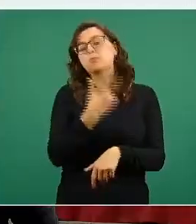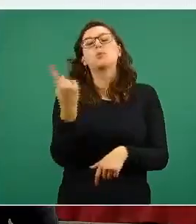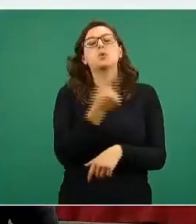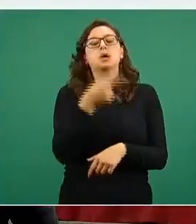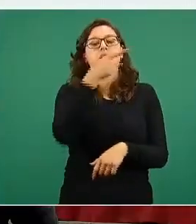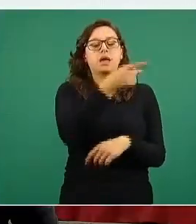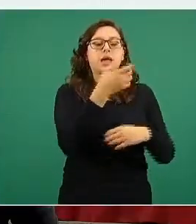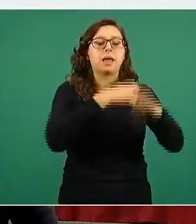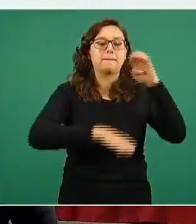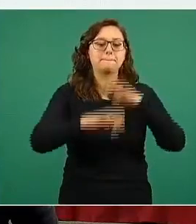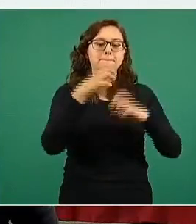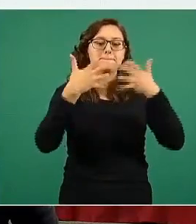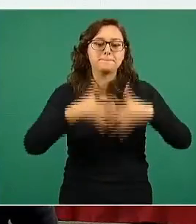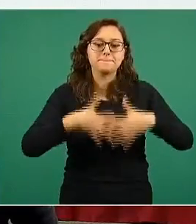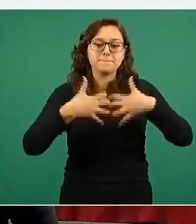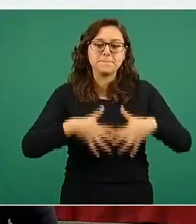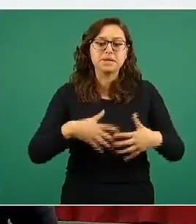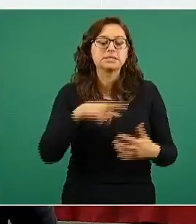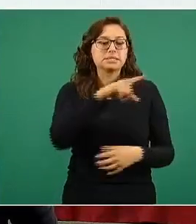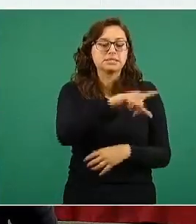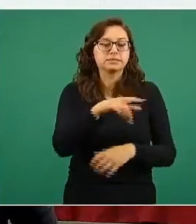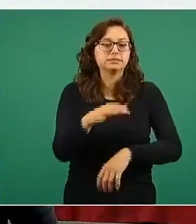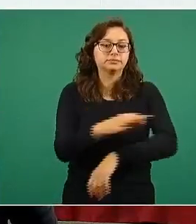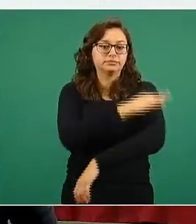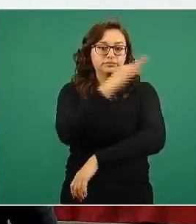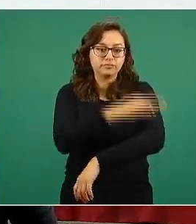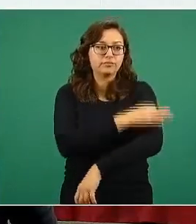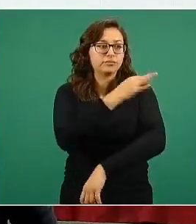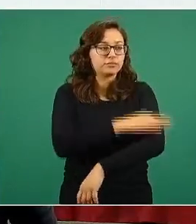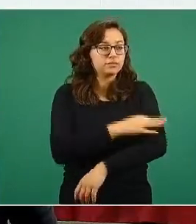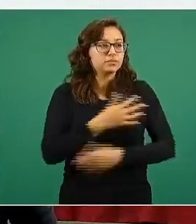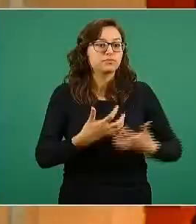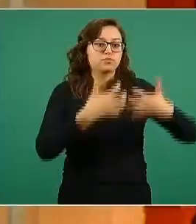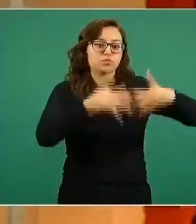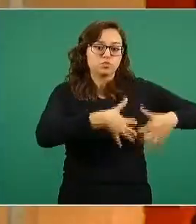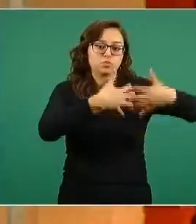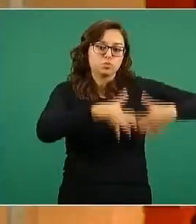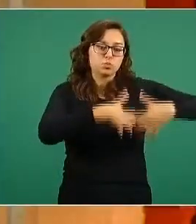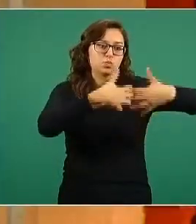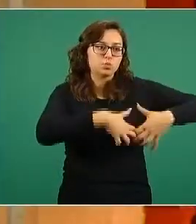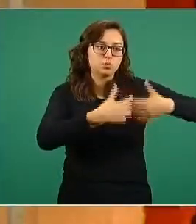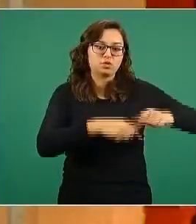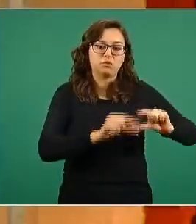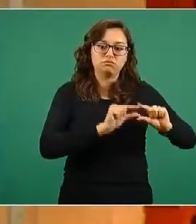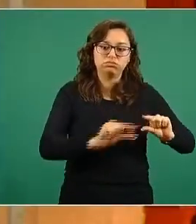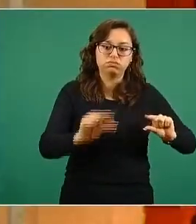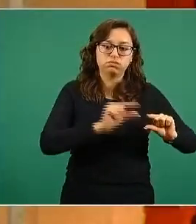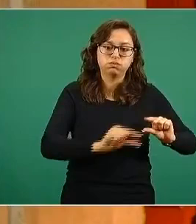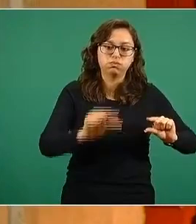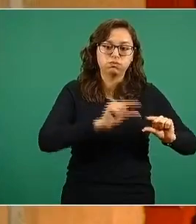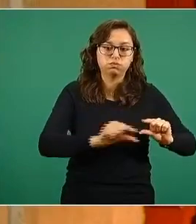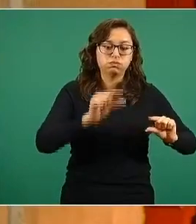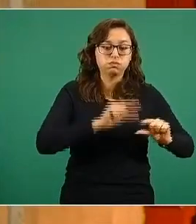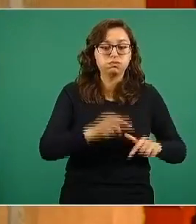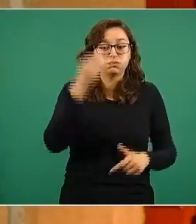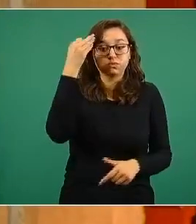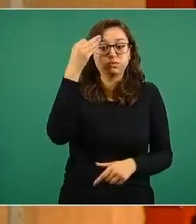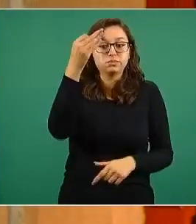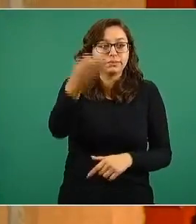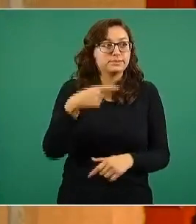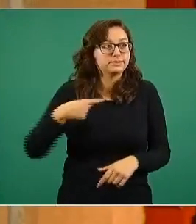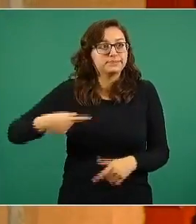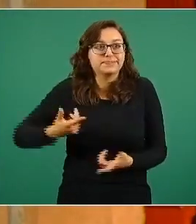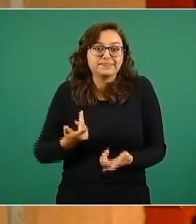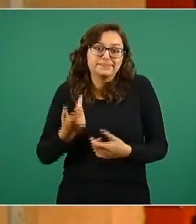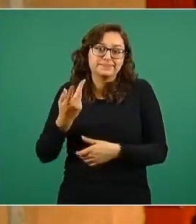farmacéuticas, fabricantes de vacunas, están en el proceso de producción y eso lleva cierto tiempo.